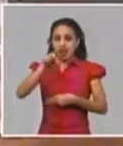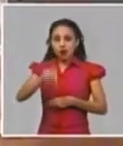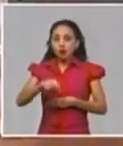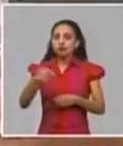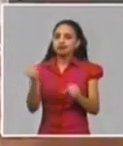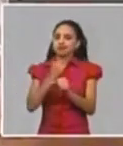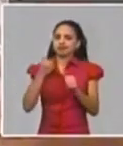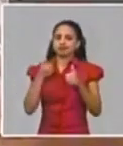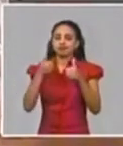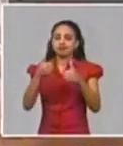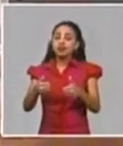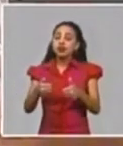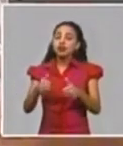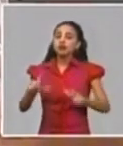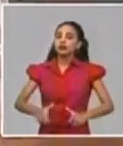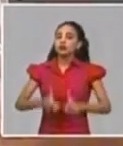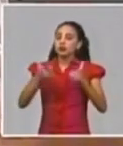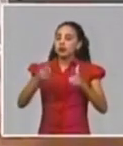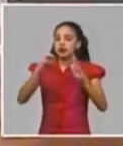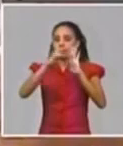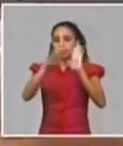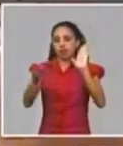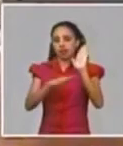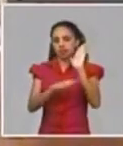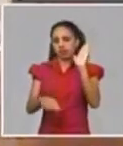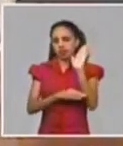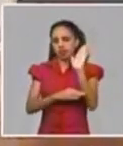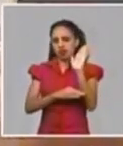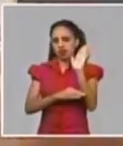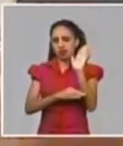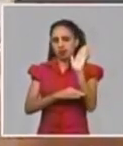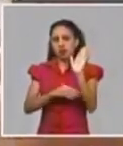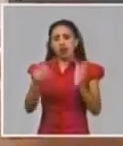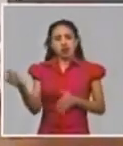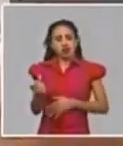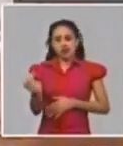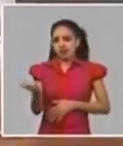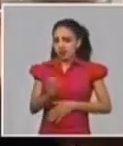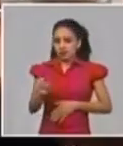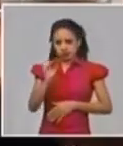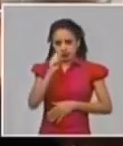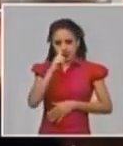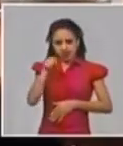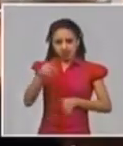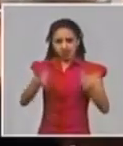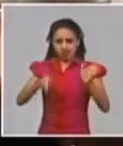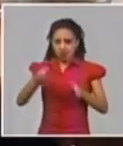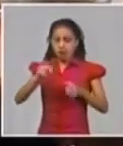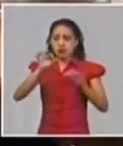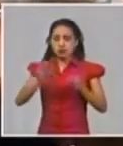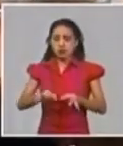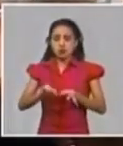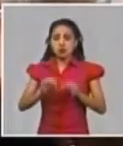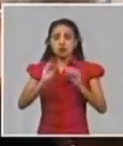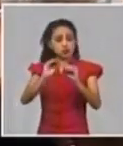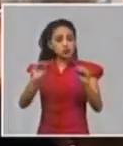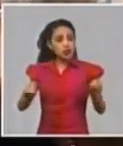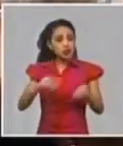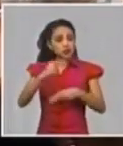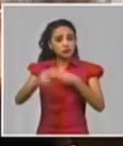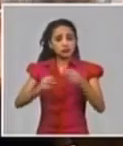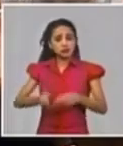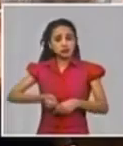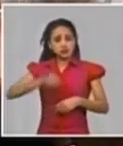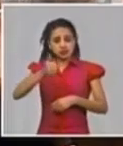la garantía de que más rápido podamos estar en una situación más normal. Y con ese mismo llamado que hacía el presidente, me